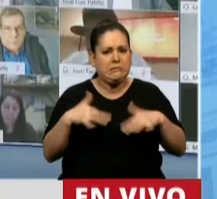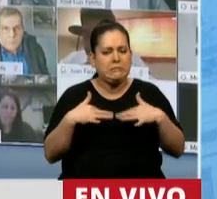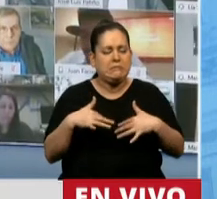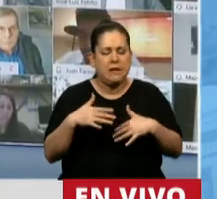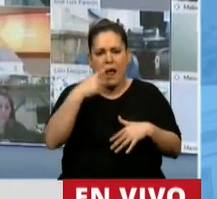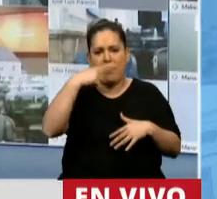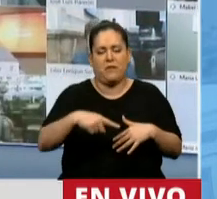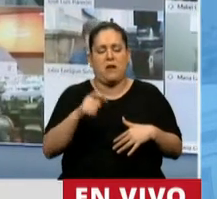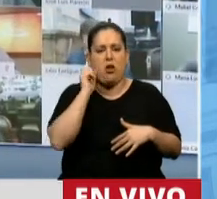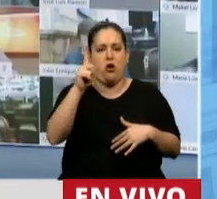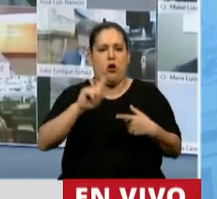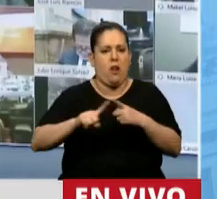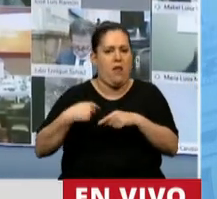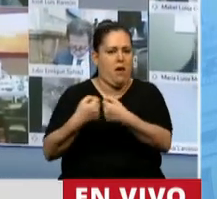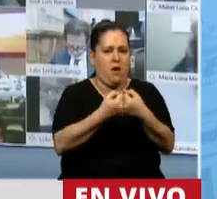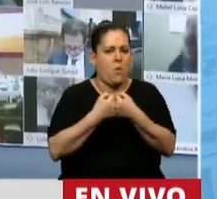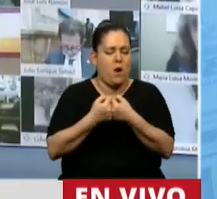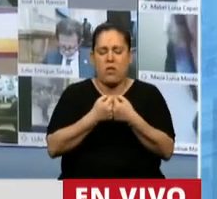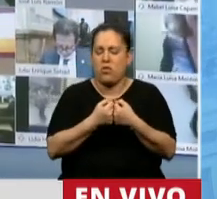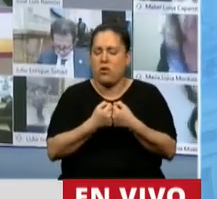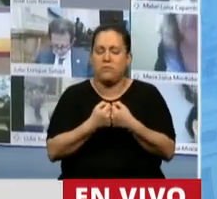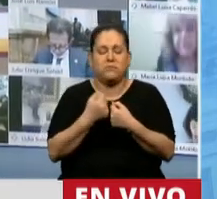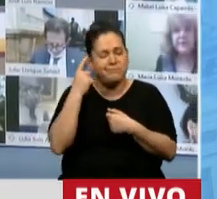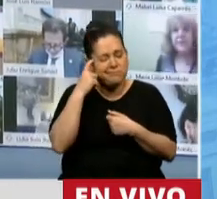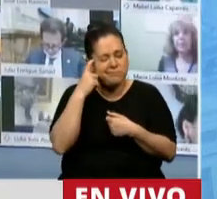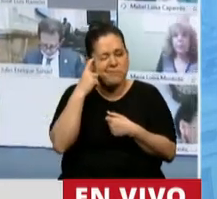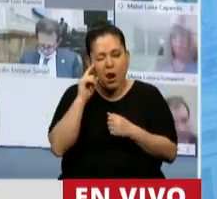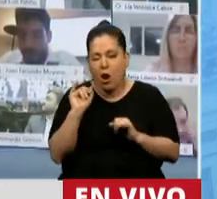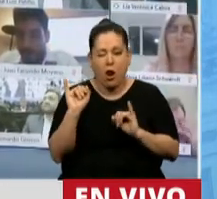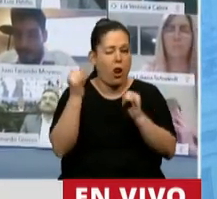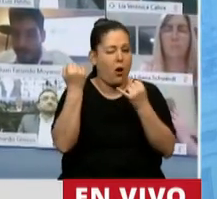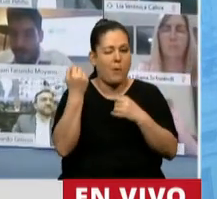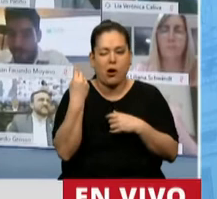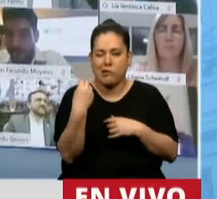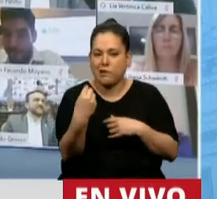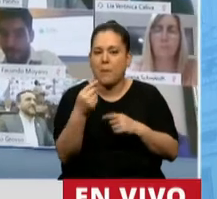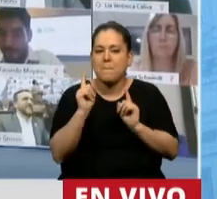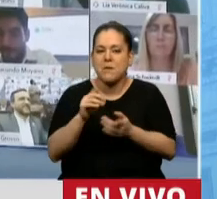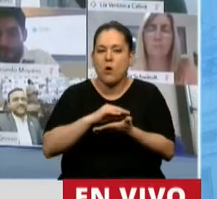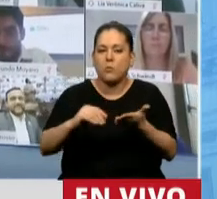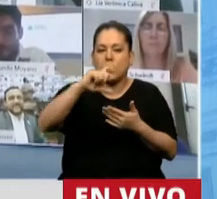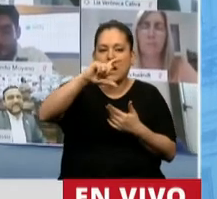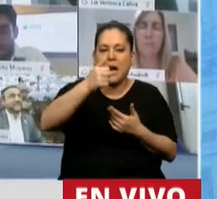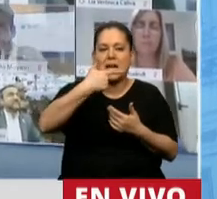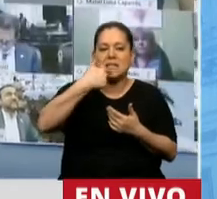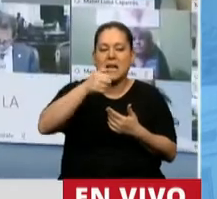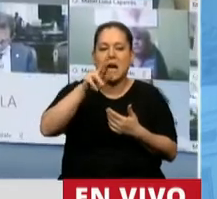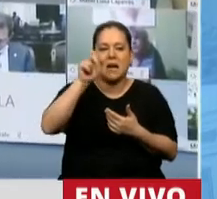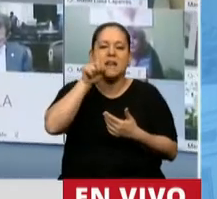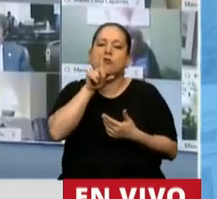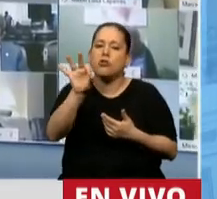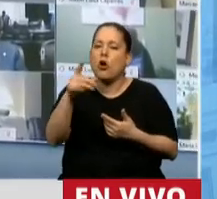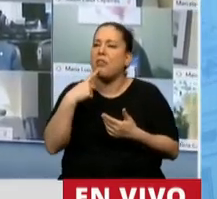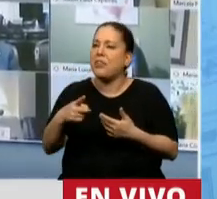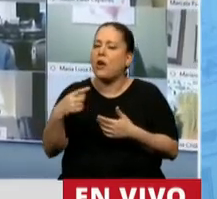creo que lo mejor que puede pasar es, como dijo recién el diputado Casareto, votar por